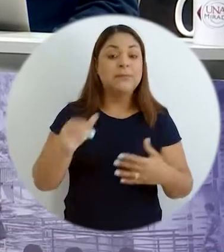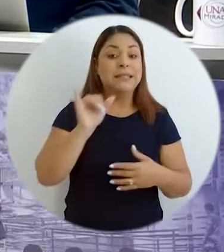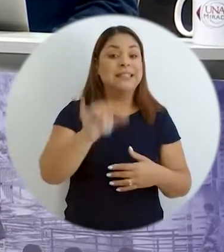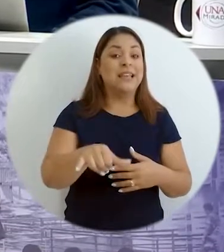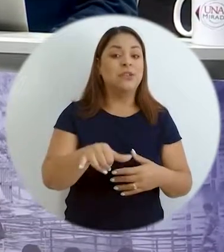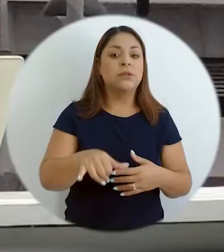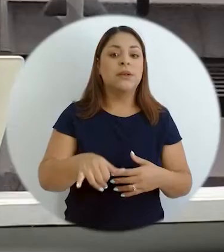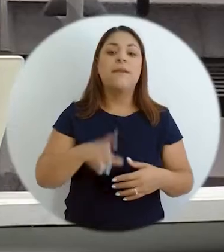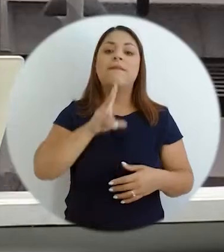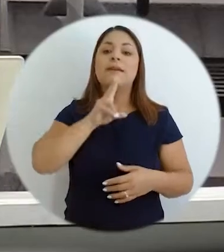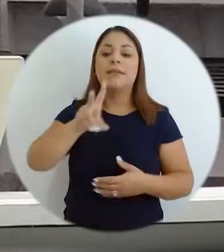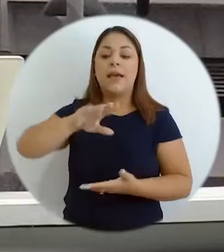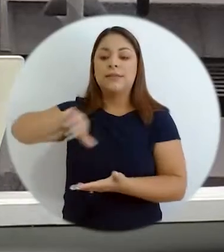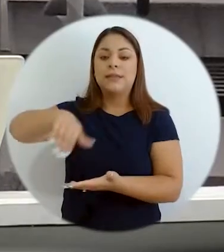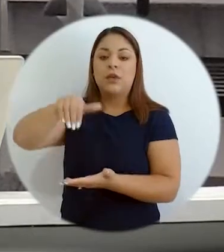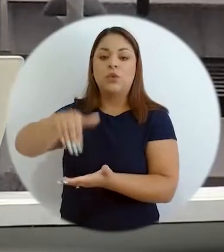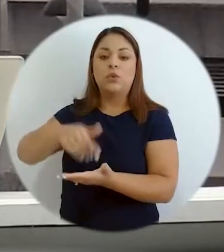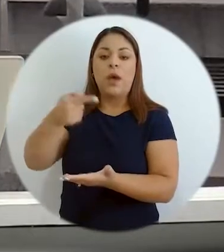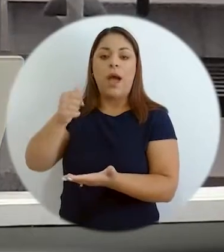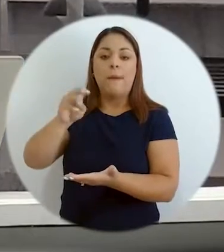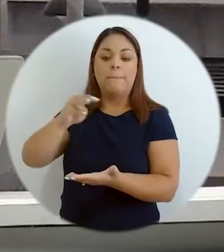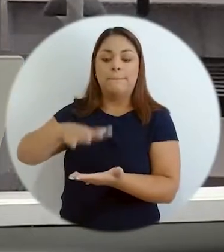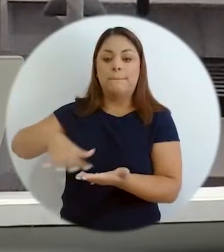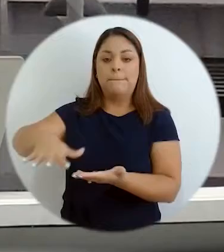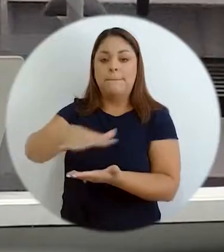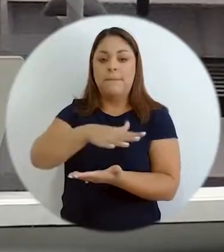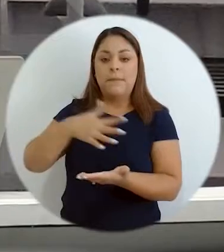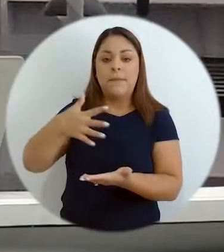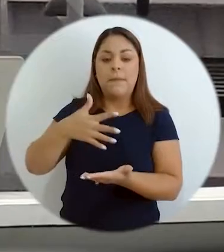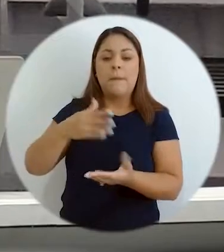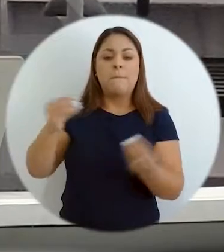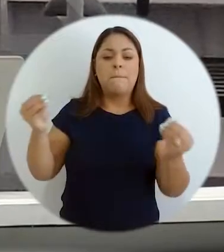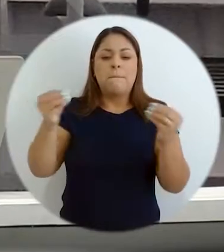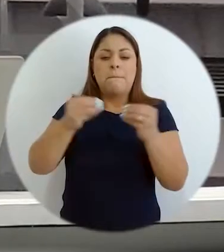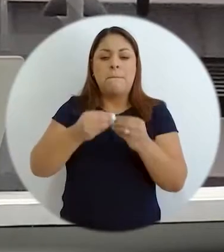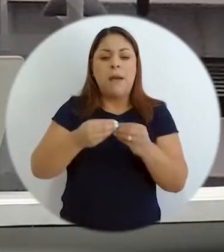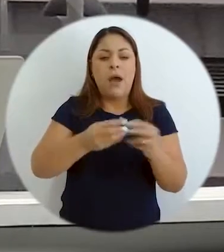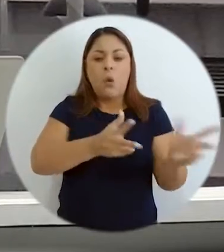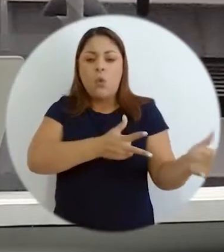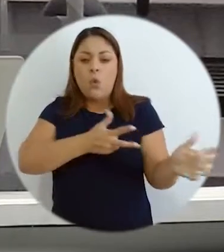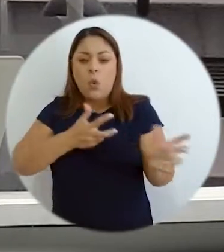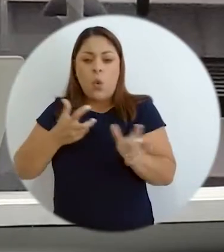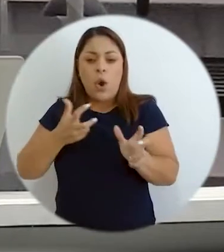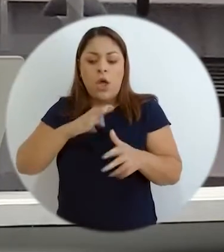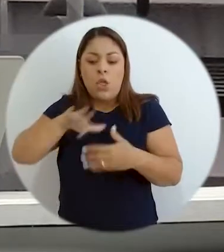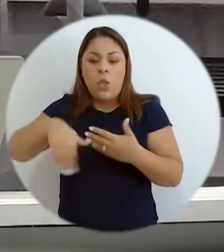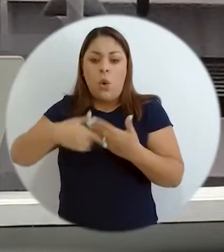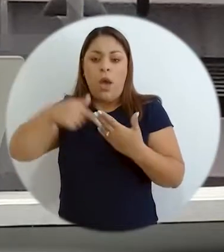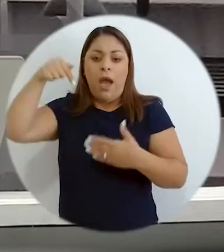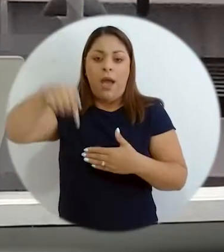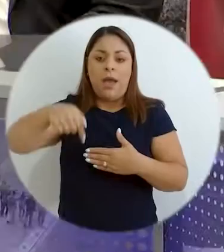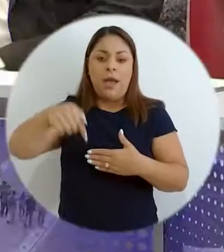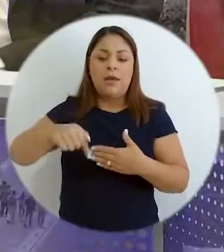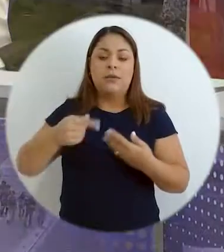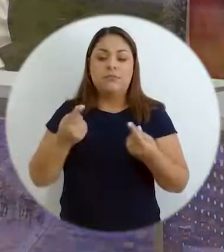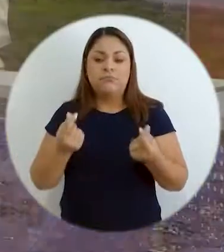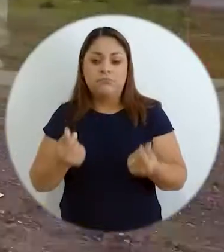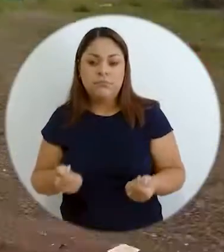metropolitana absorbe la mayoría de los servicios, de los bienes, es más, hay prácticamente una